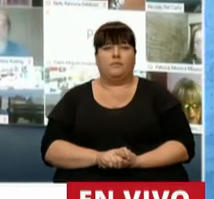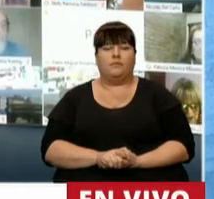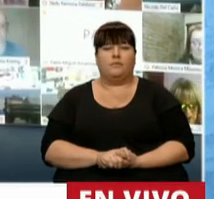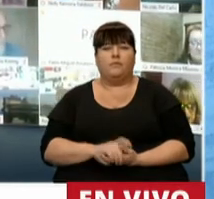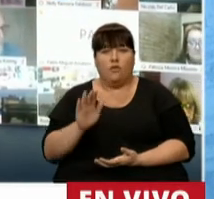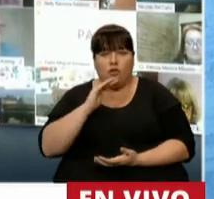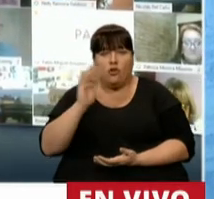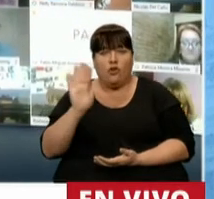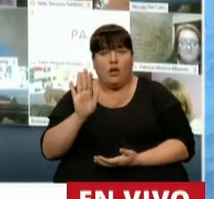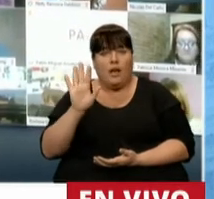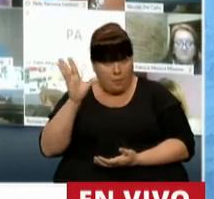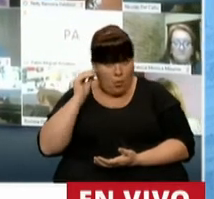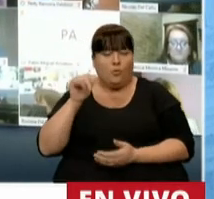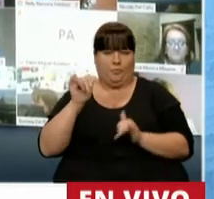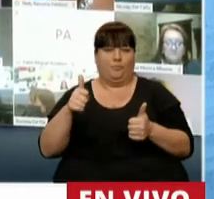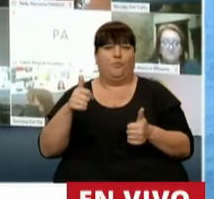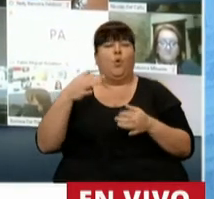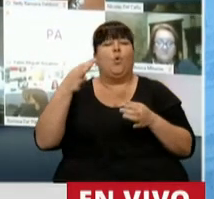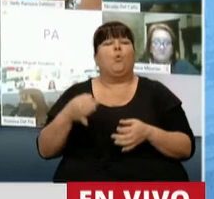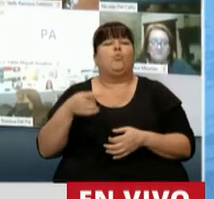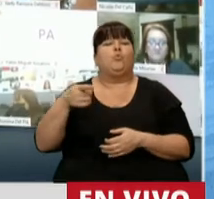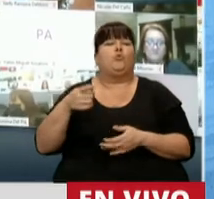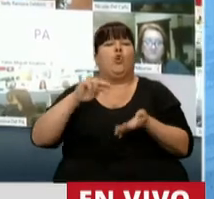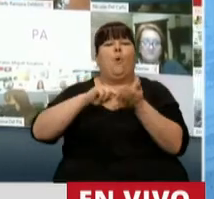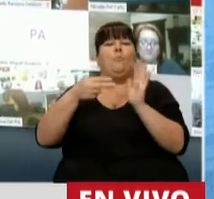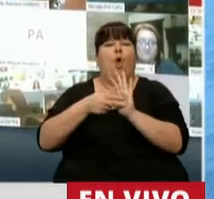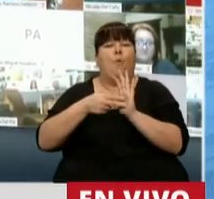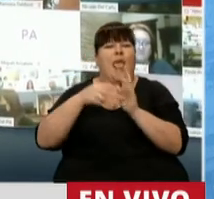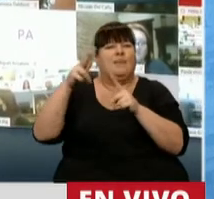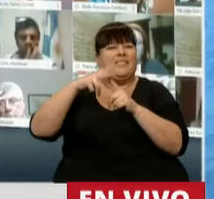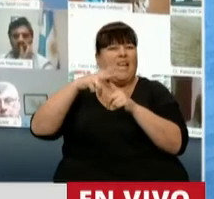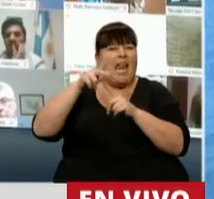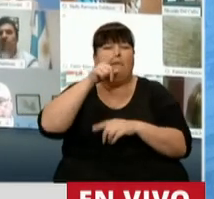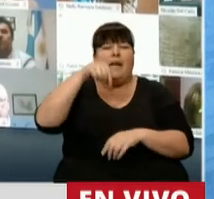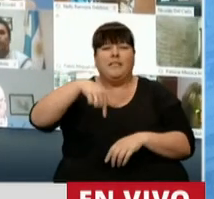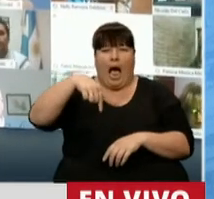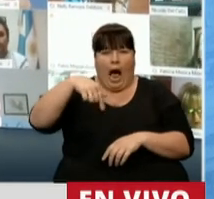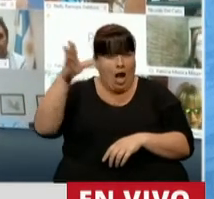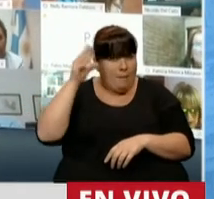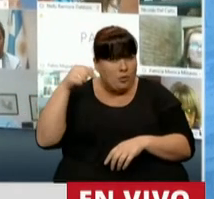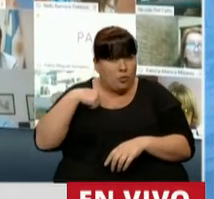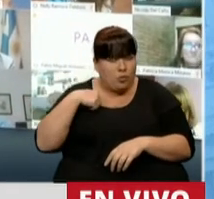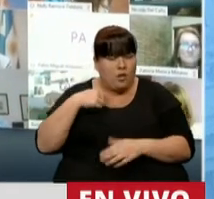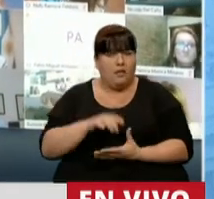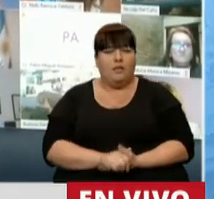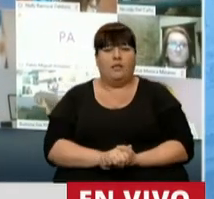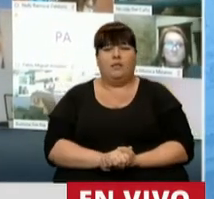Hola. Sí, ahora sí. Estábamos con un problema de señal. Supongo que en este momento me está escuchando.